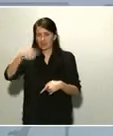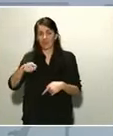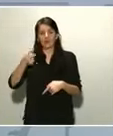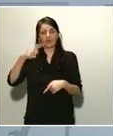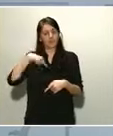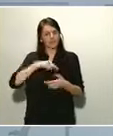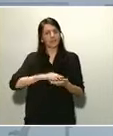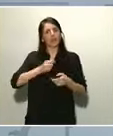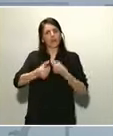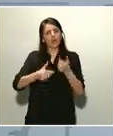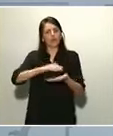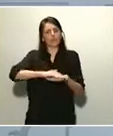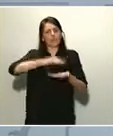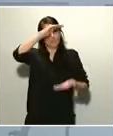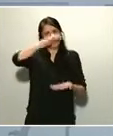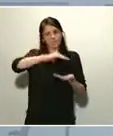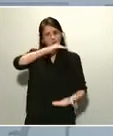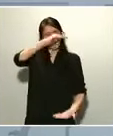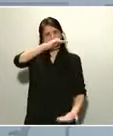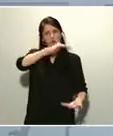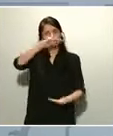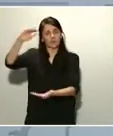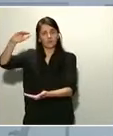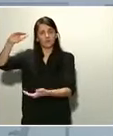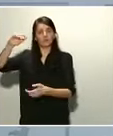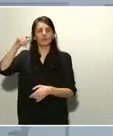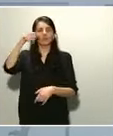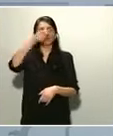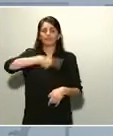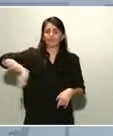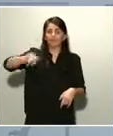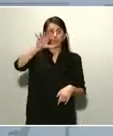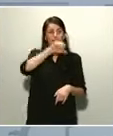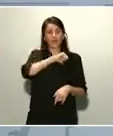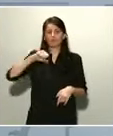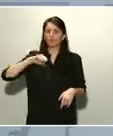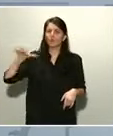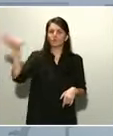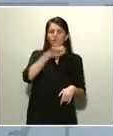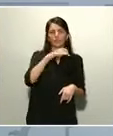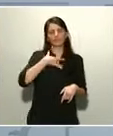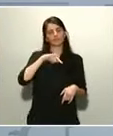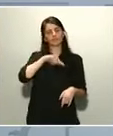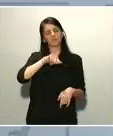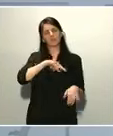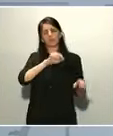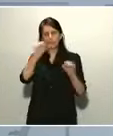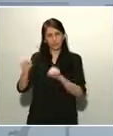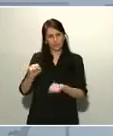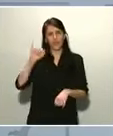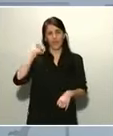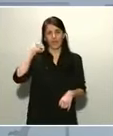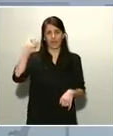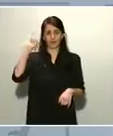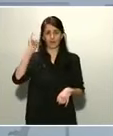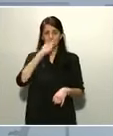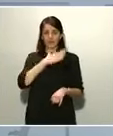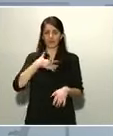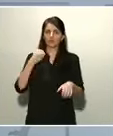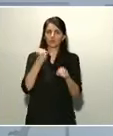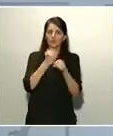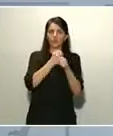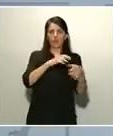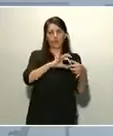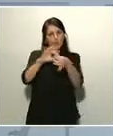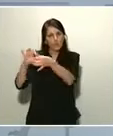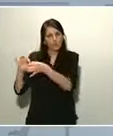todas y cada una de las comunidades autónomas pueden sentirse protegidos. A través de la unidad de acción de todas las instituciones,